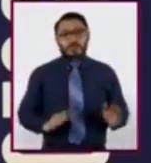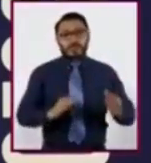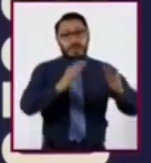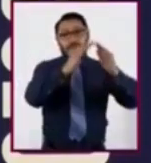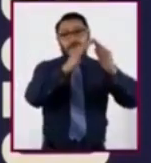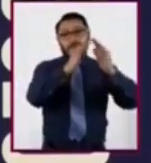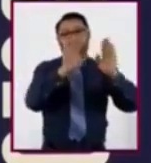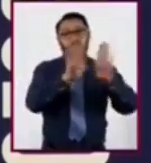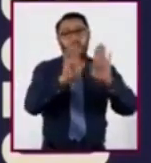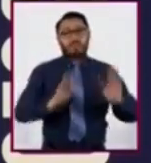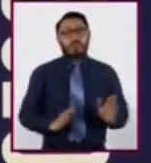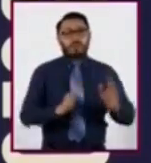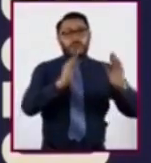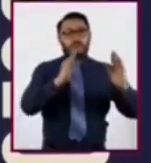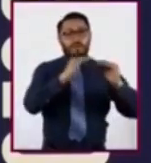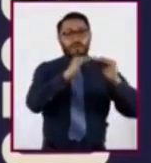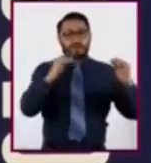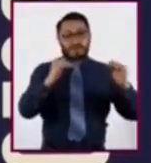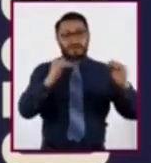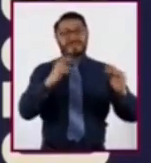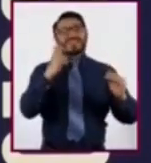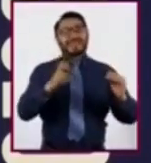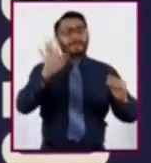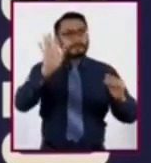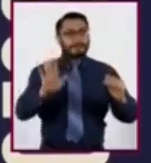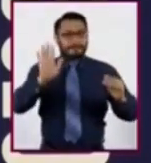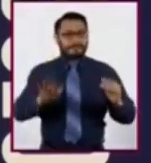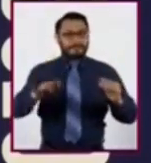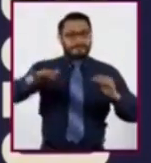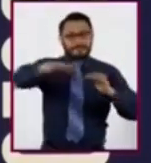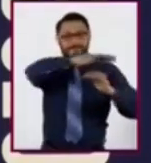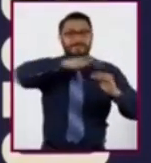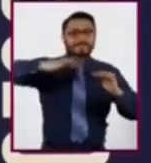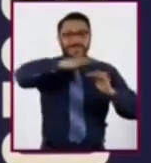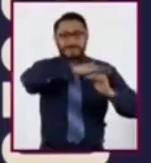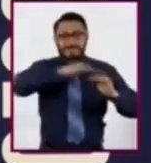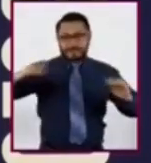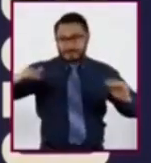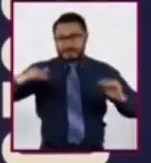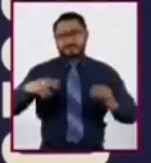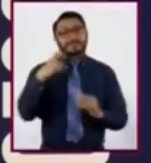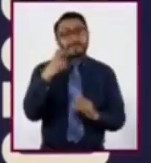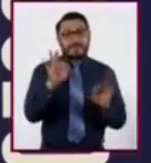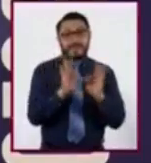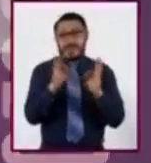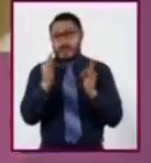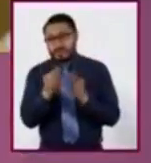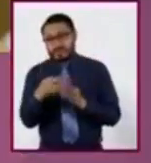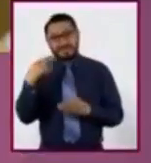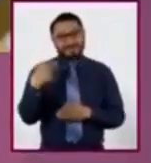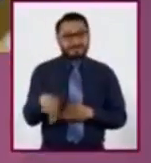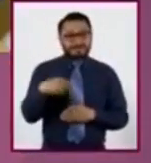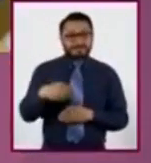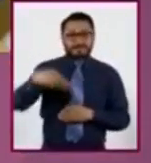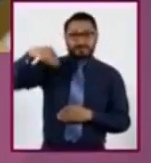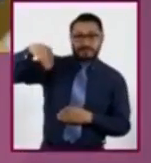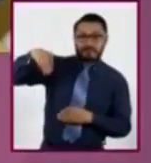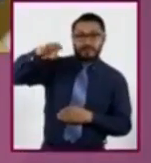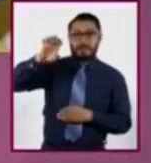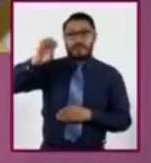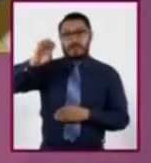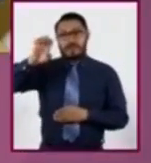da la impresión de haber sido cortada y su parte superior es plana. A este tipo de formación se le llama meseta.